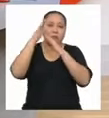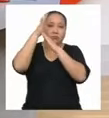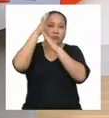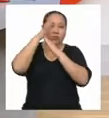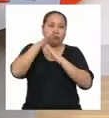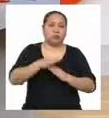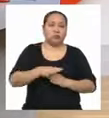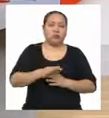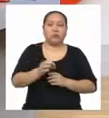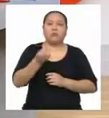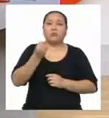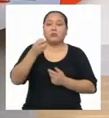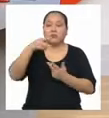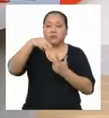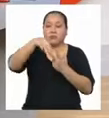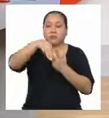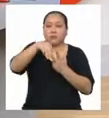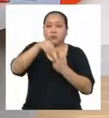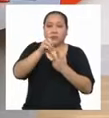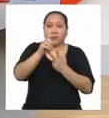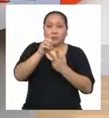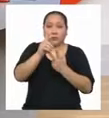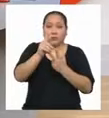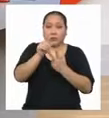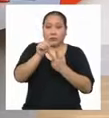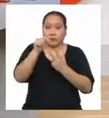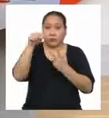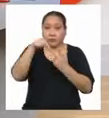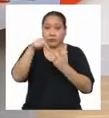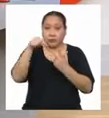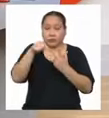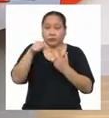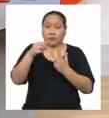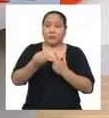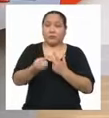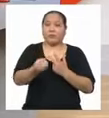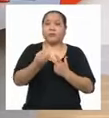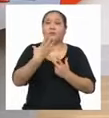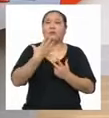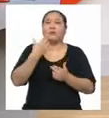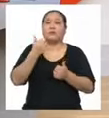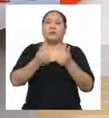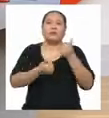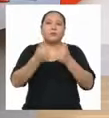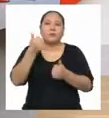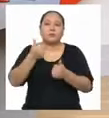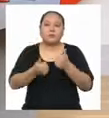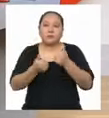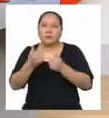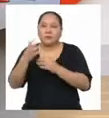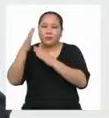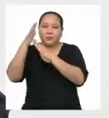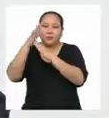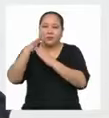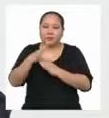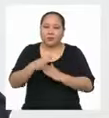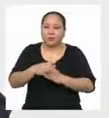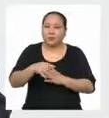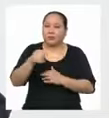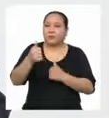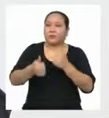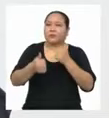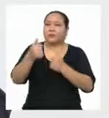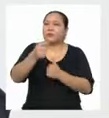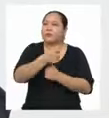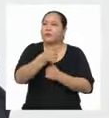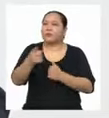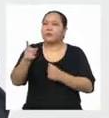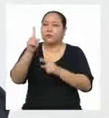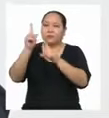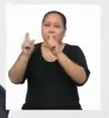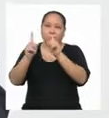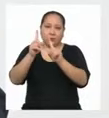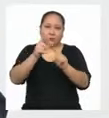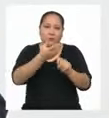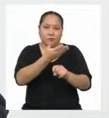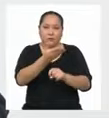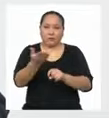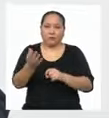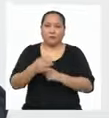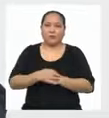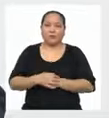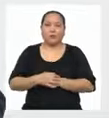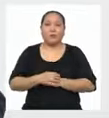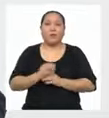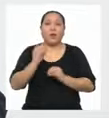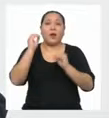moda me va a decir Cuál es la tendencia de mis encuestados Entonces vamos a aplicarle